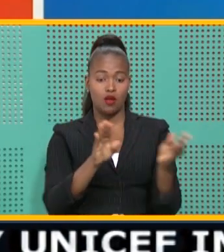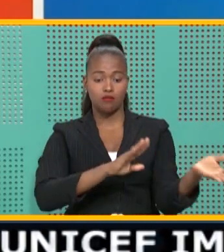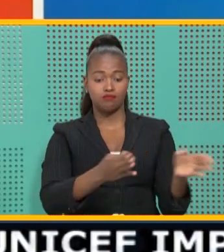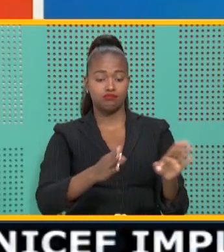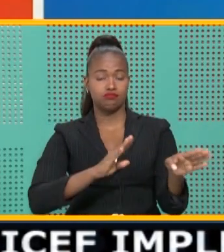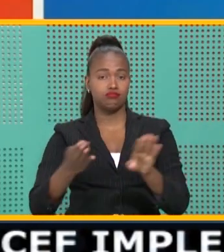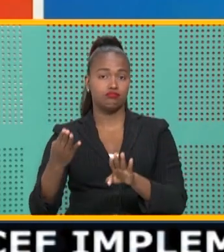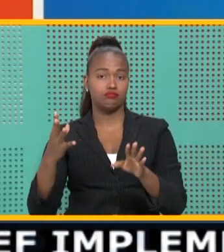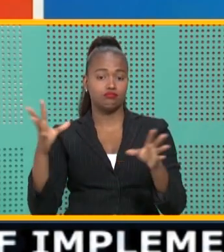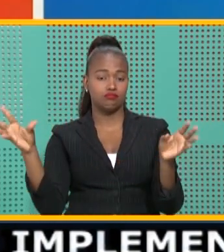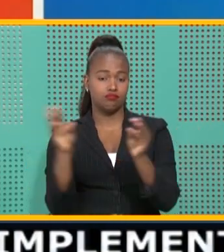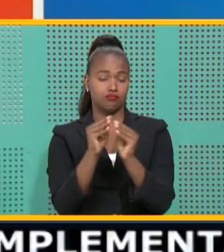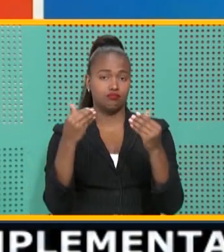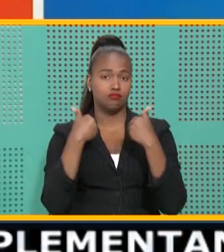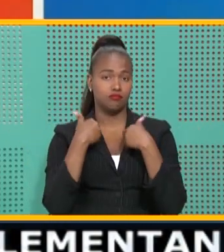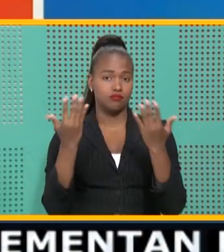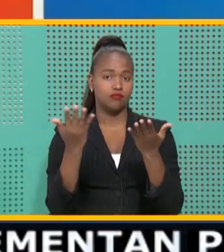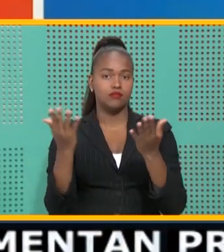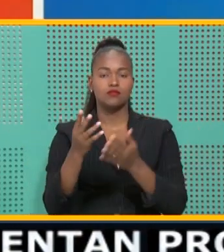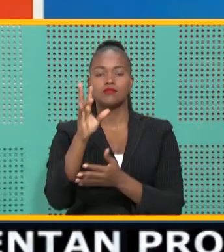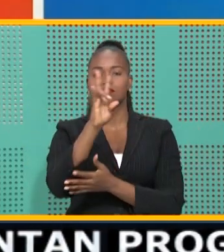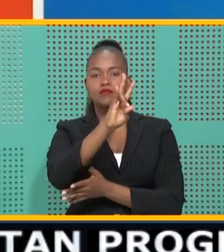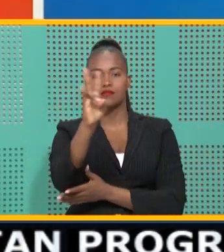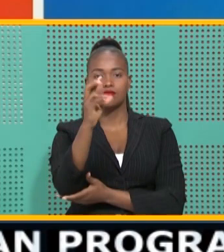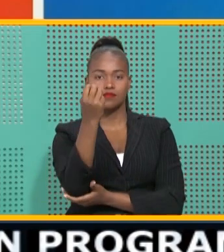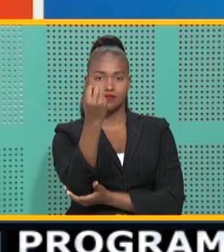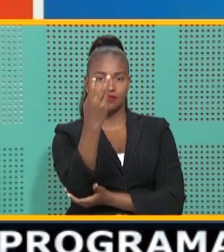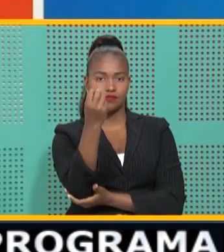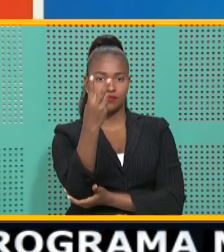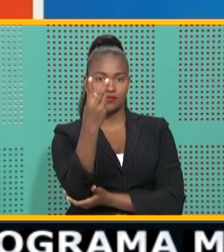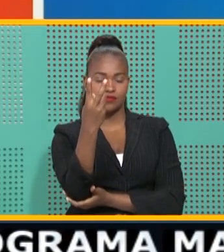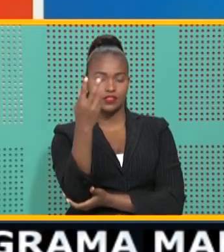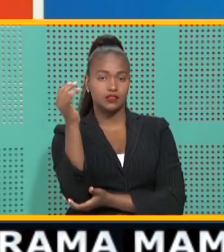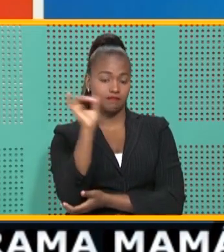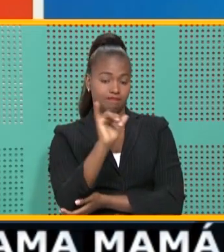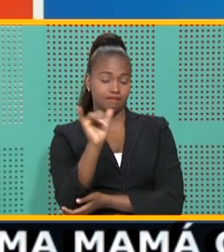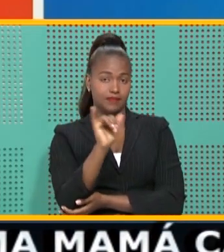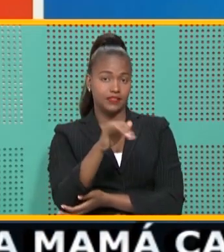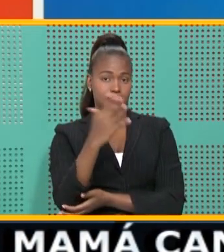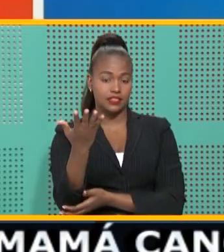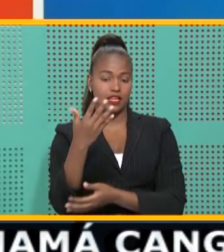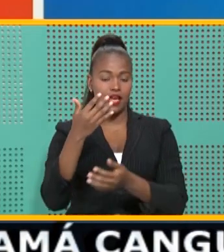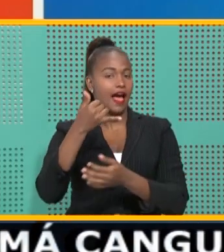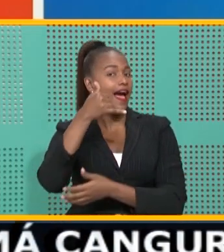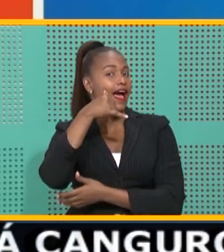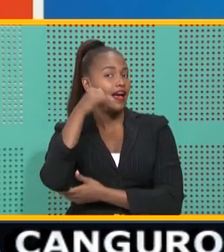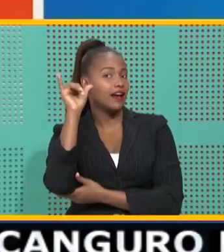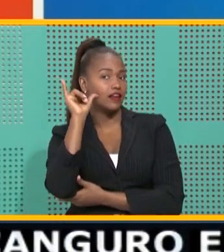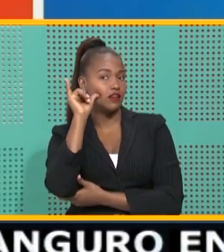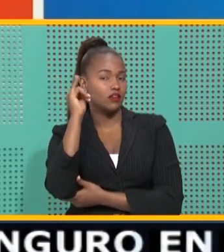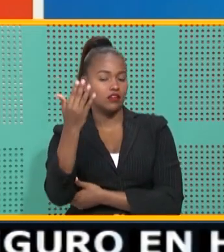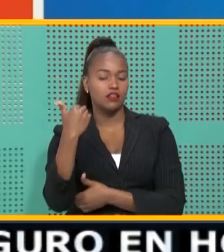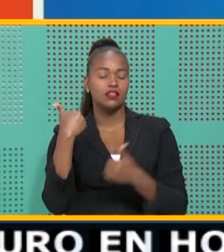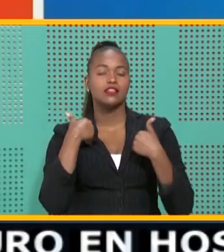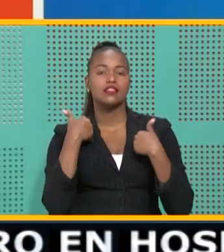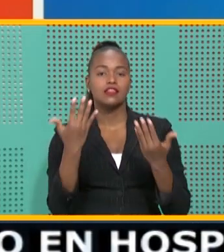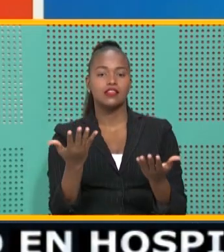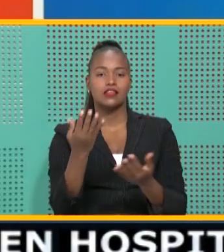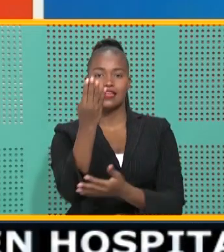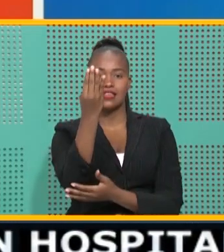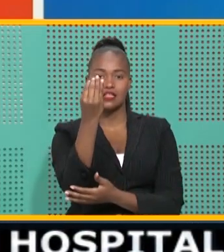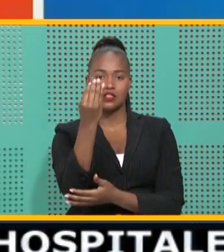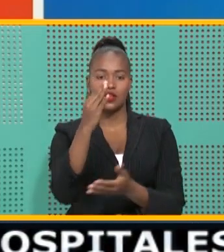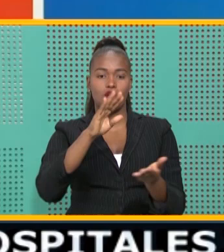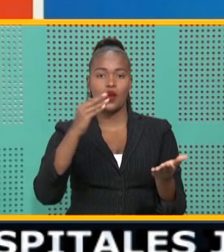defunciones acumuladas, 712. Y en el día de ayer hubo 14